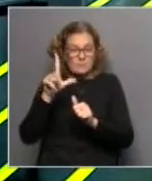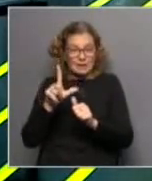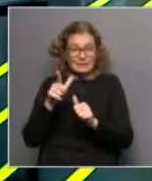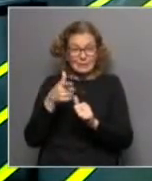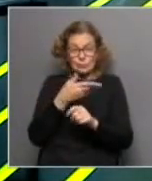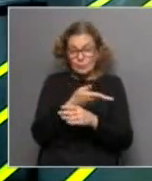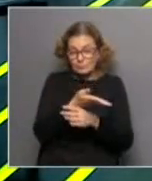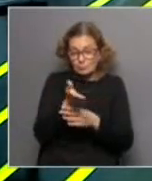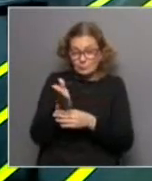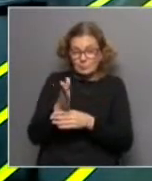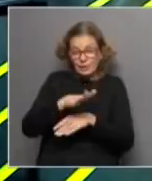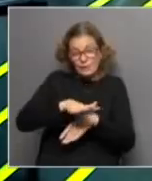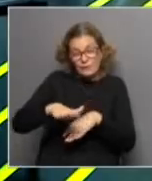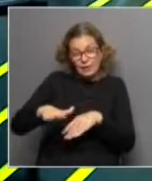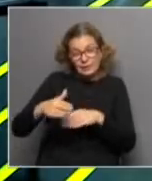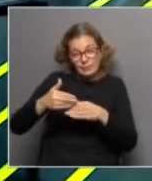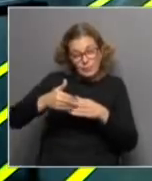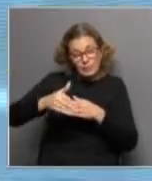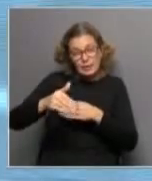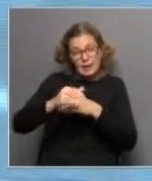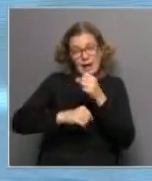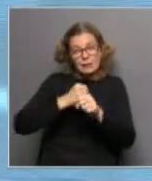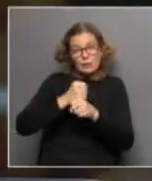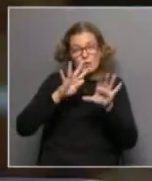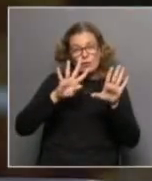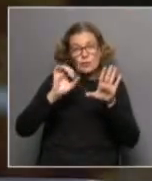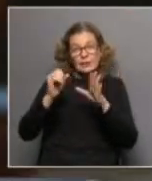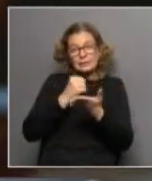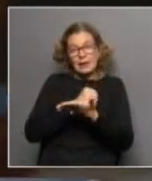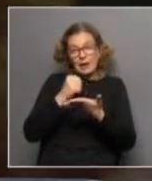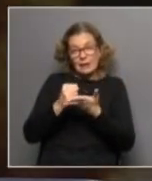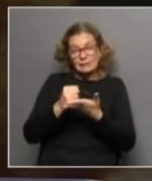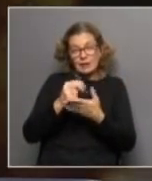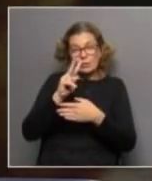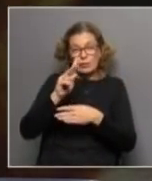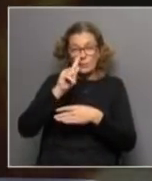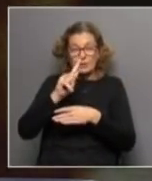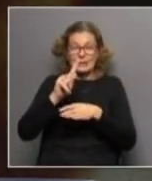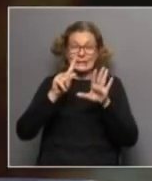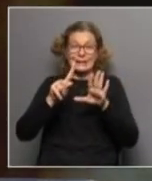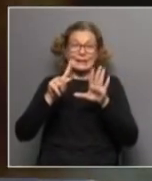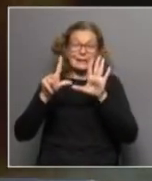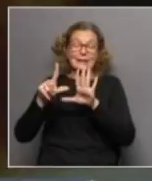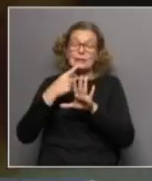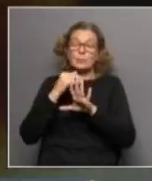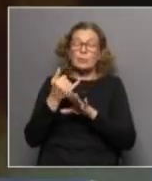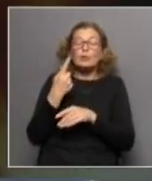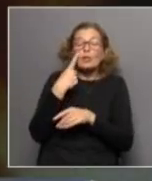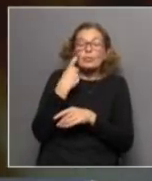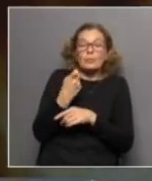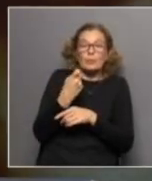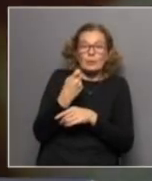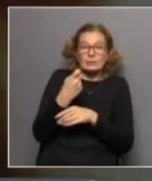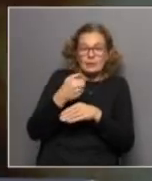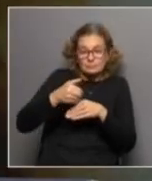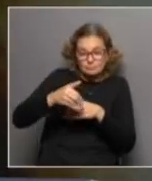pobreza multidimensional para infancia en un periodo muy largo, desde el 90 hasta más o menos el 2017, y lo que veíamos era que durante